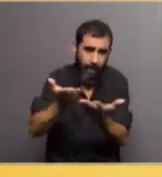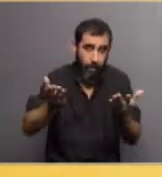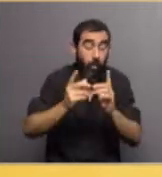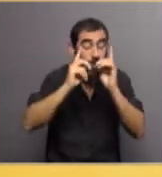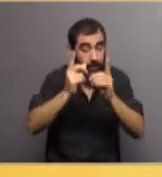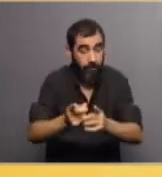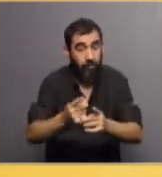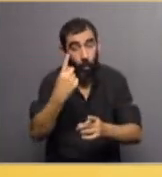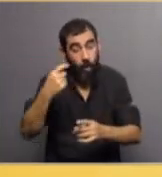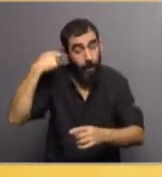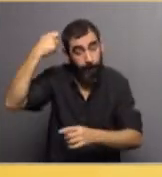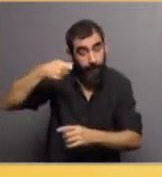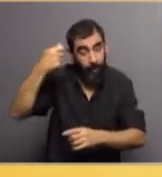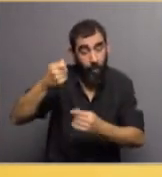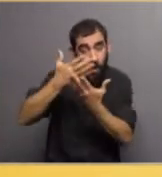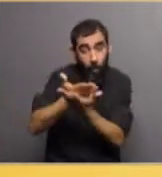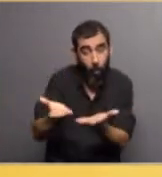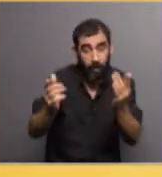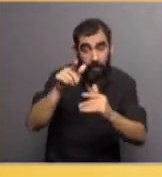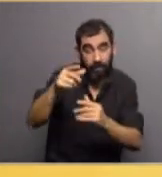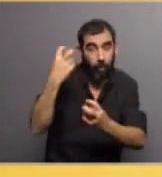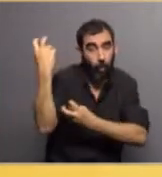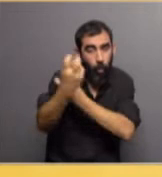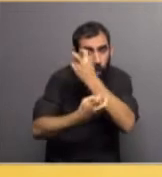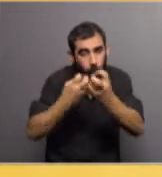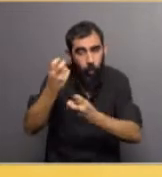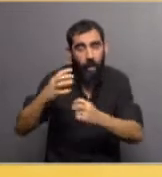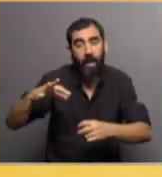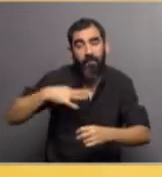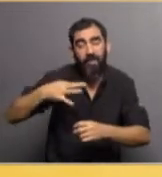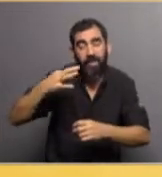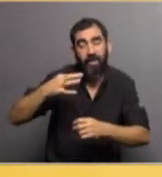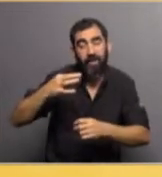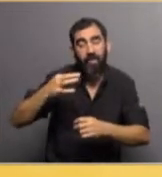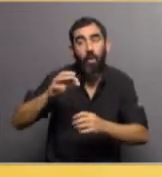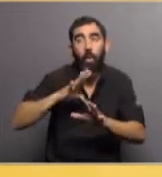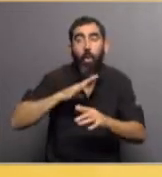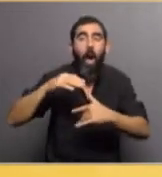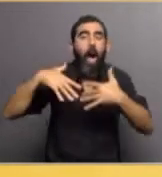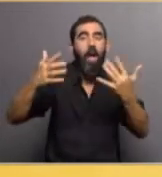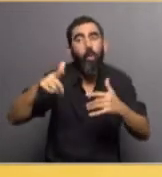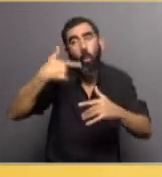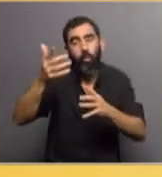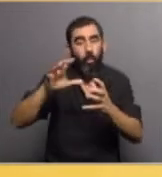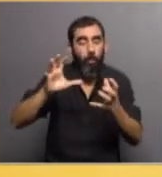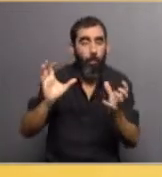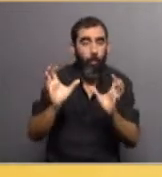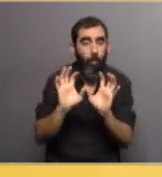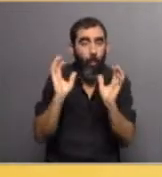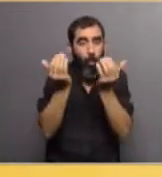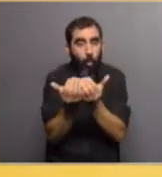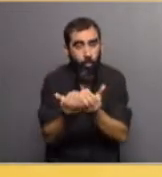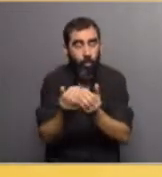una de las películas retrata esto que tú decís, la búsqueda de señales de vida extraterrestre, la película